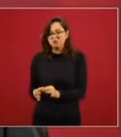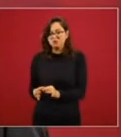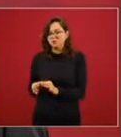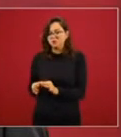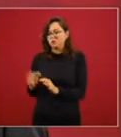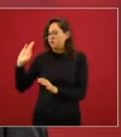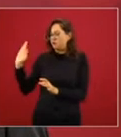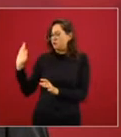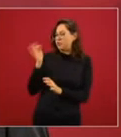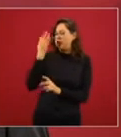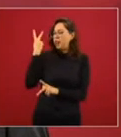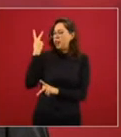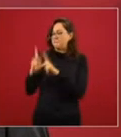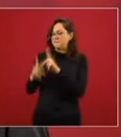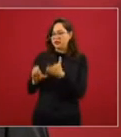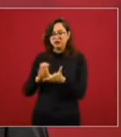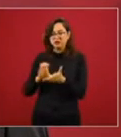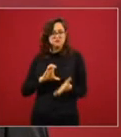federales